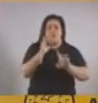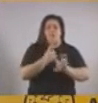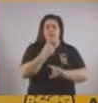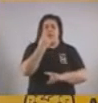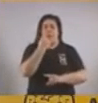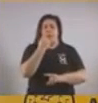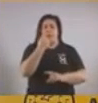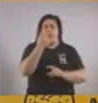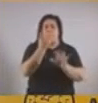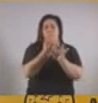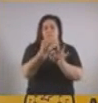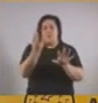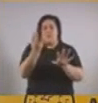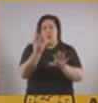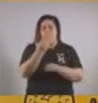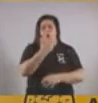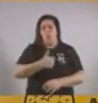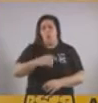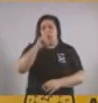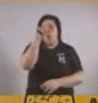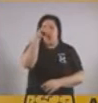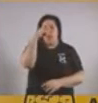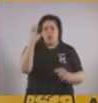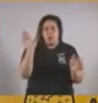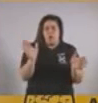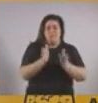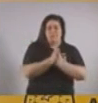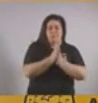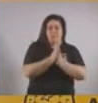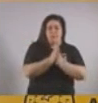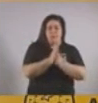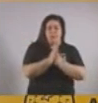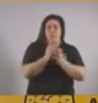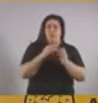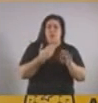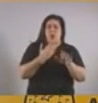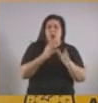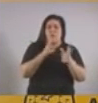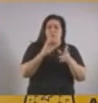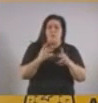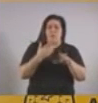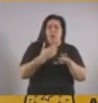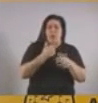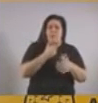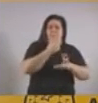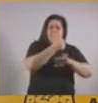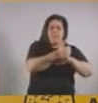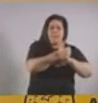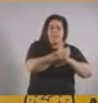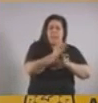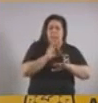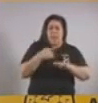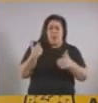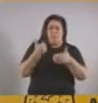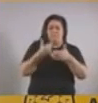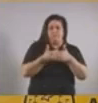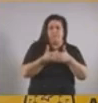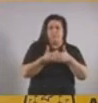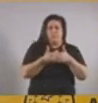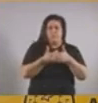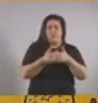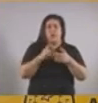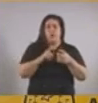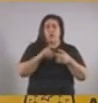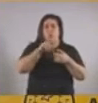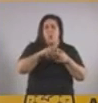expertos, con el gobierno nacional, una primera presencialidad parcial antes del fin de año y cumplimos con el